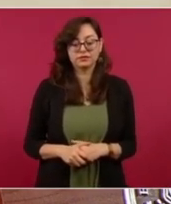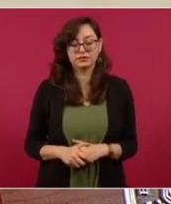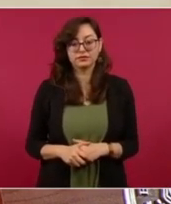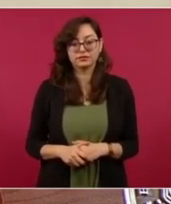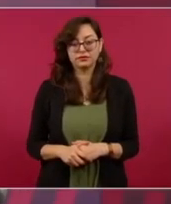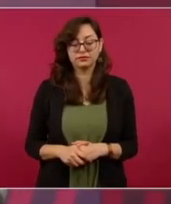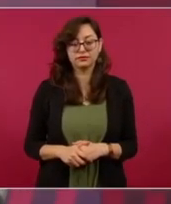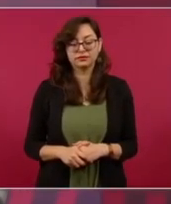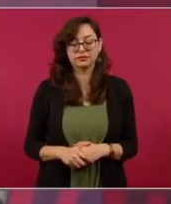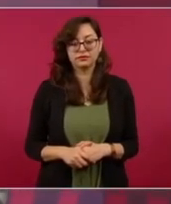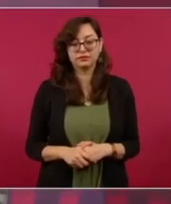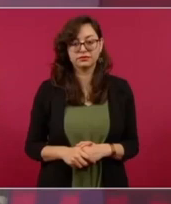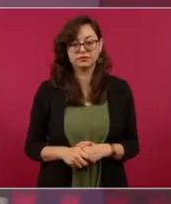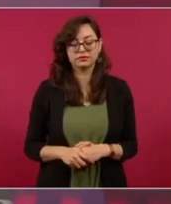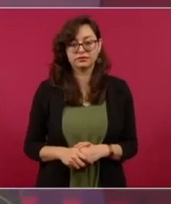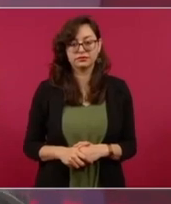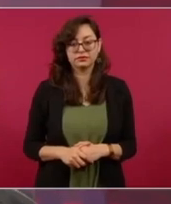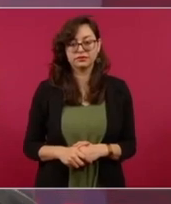esta